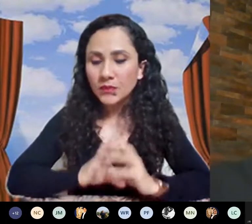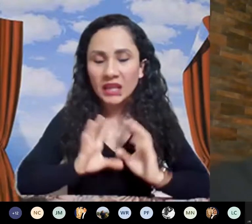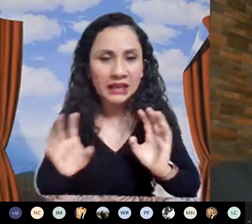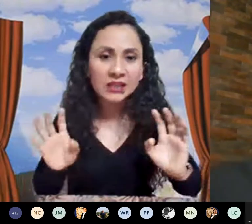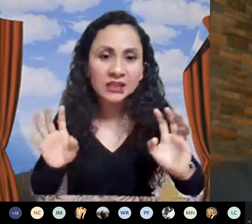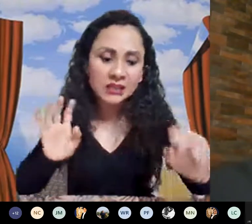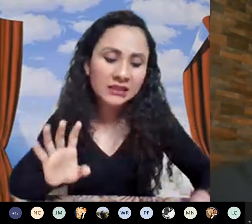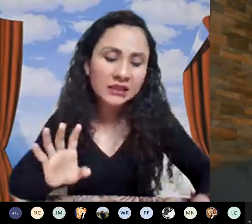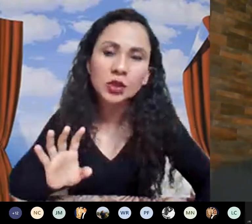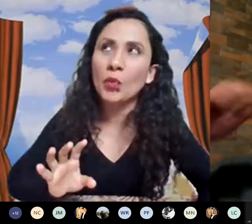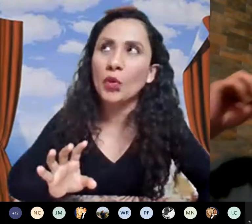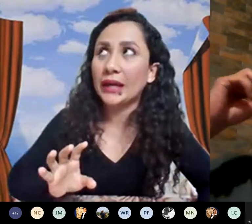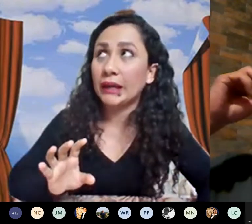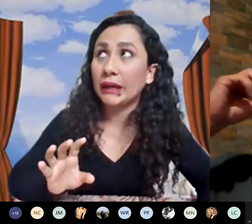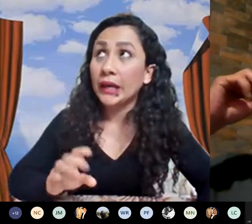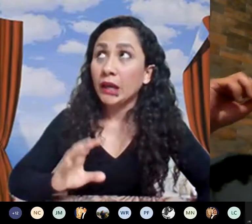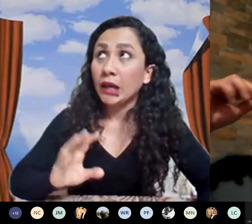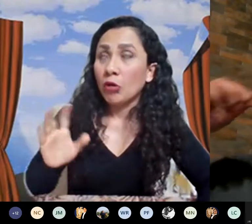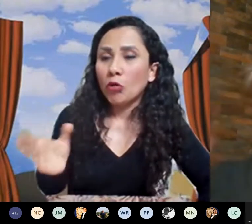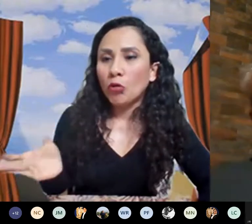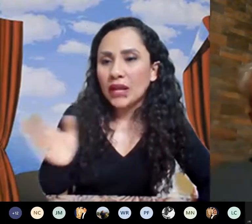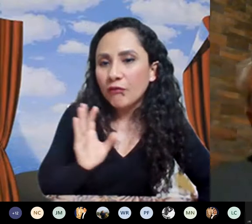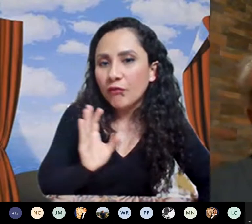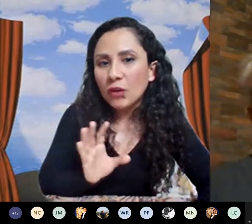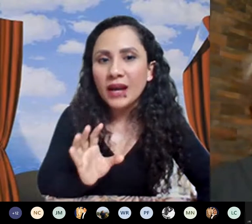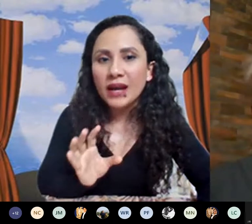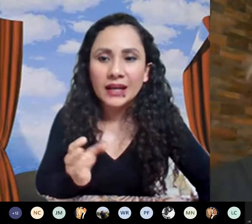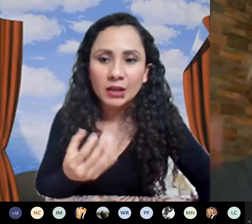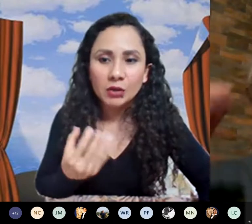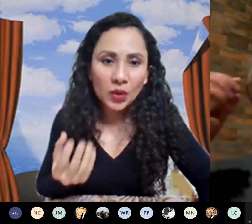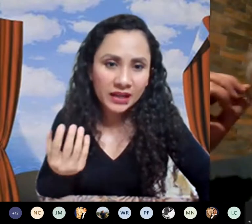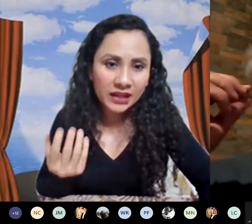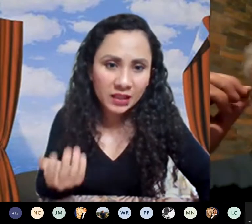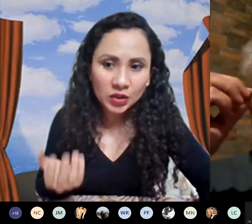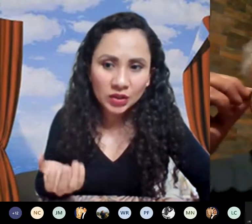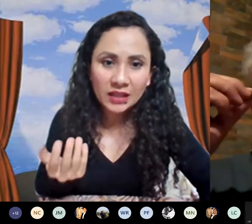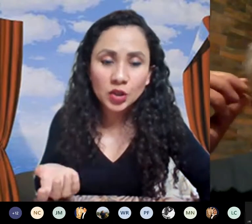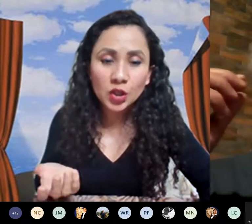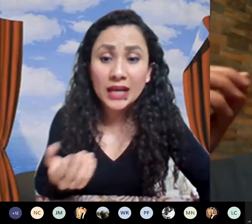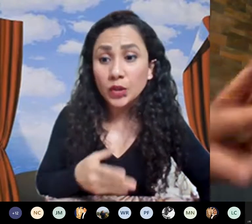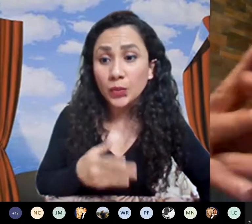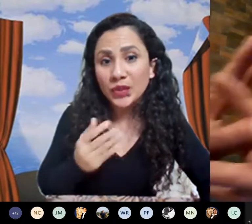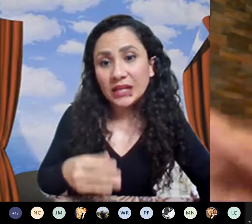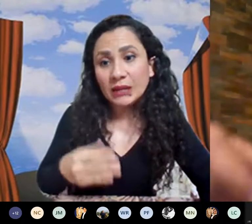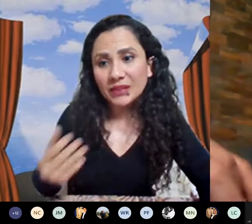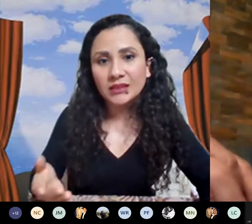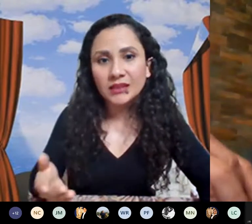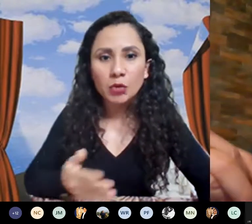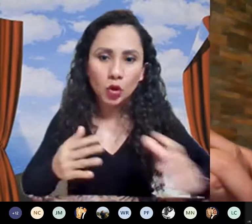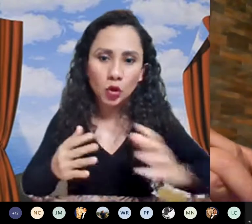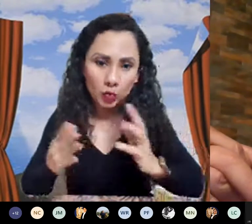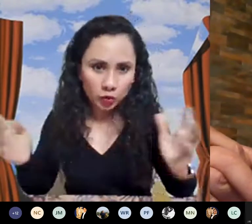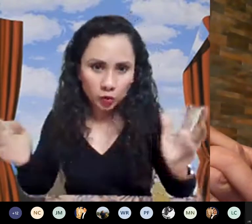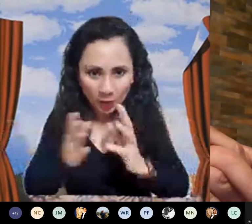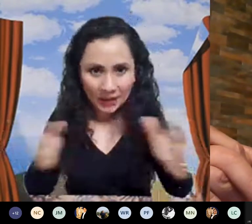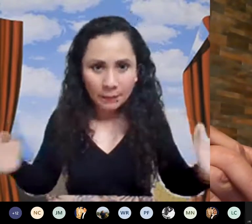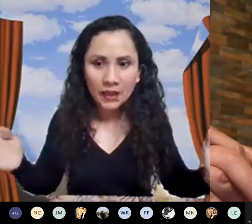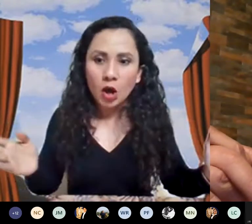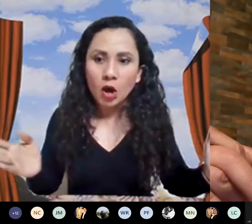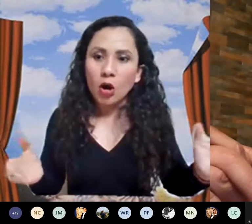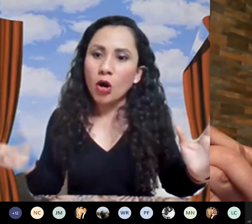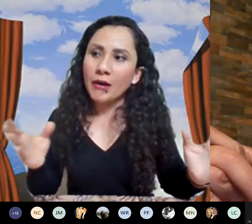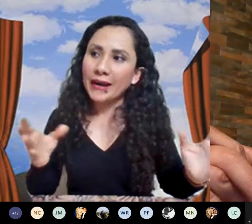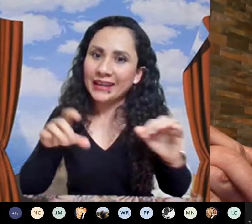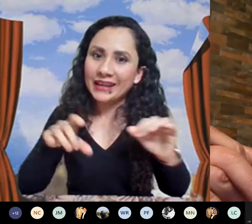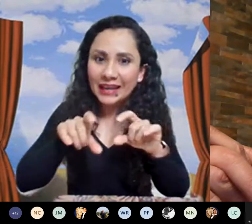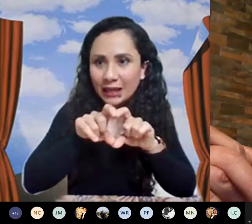esa es como que una forma en la que en un genético tradicional yo podría representar un cromosoma